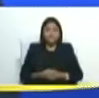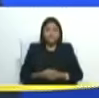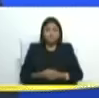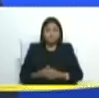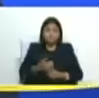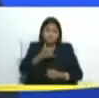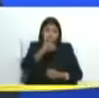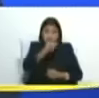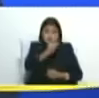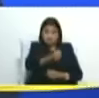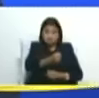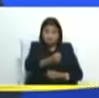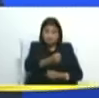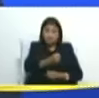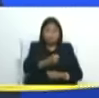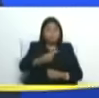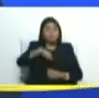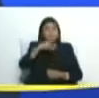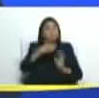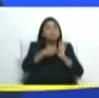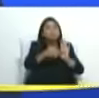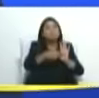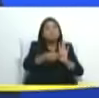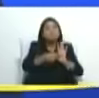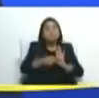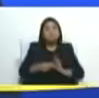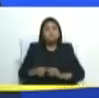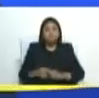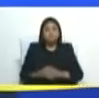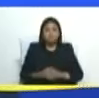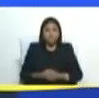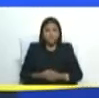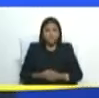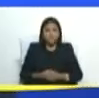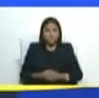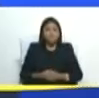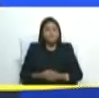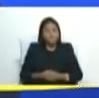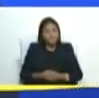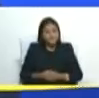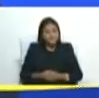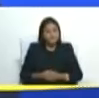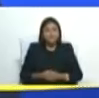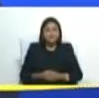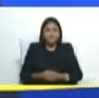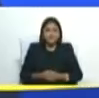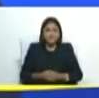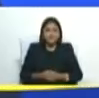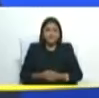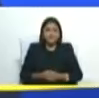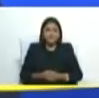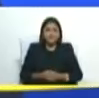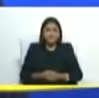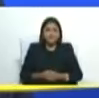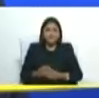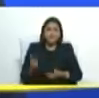ejemplos contundentes en ofensiva bueno regresamos